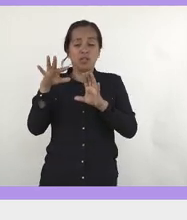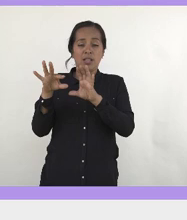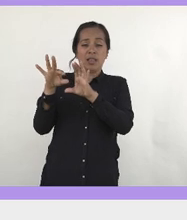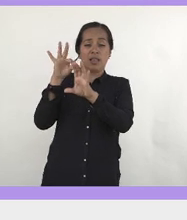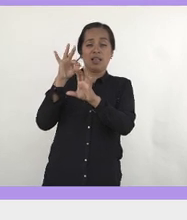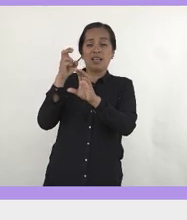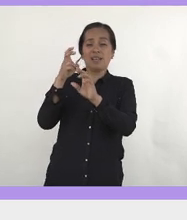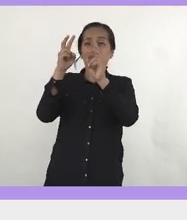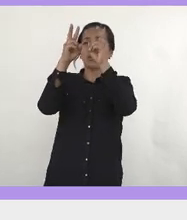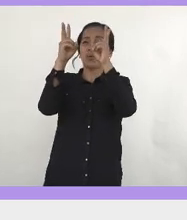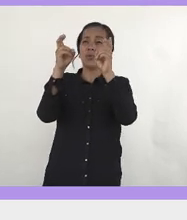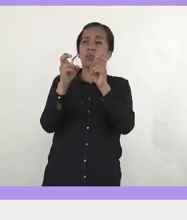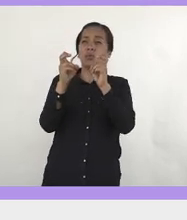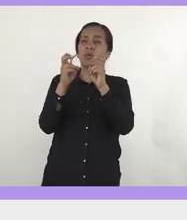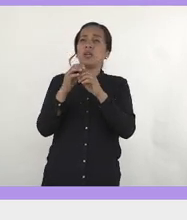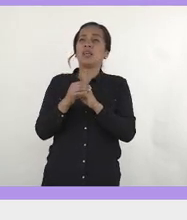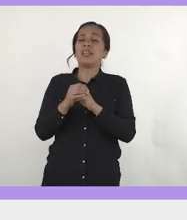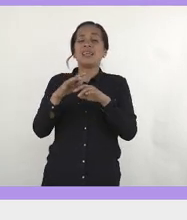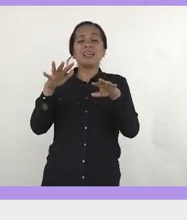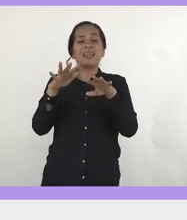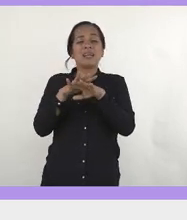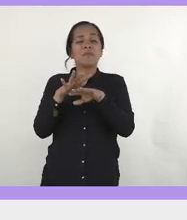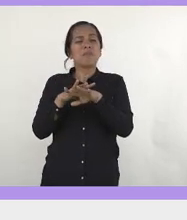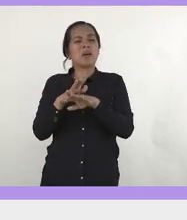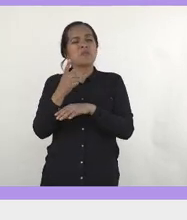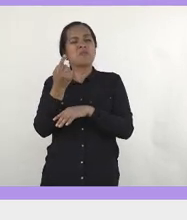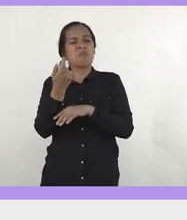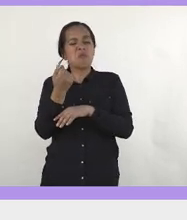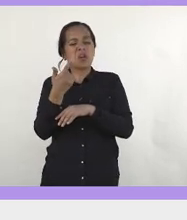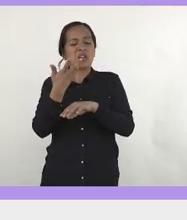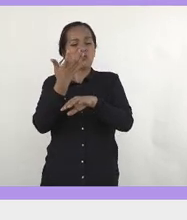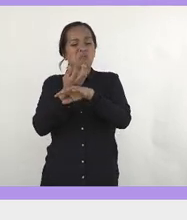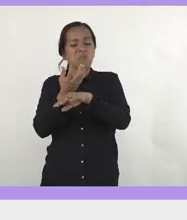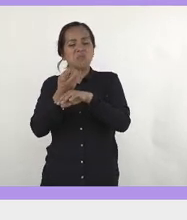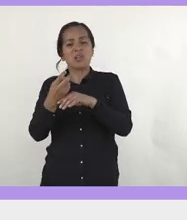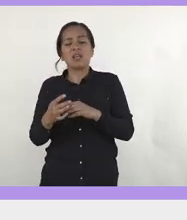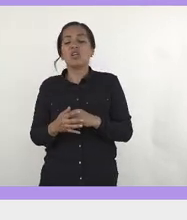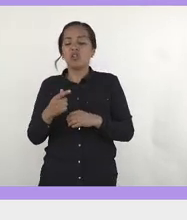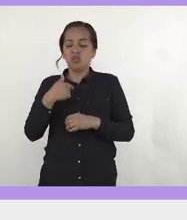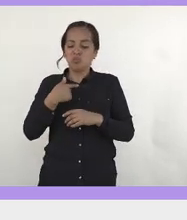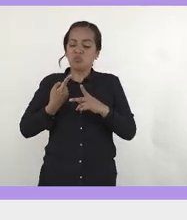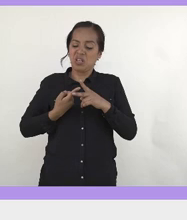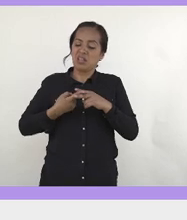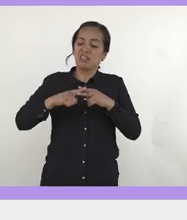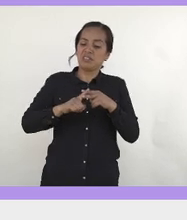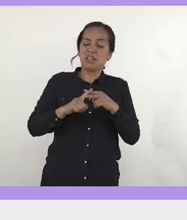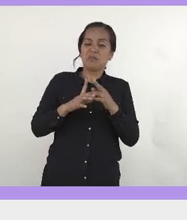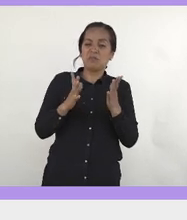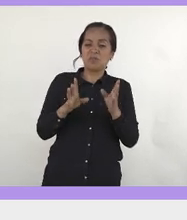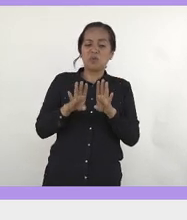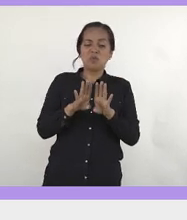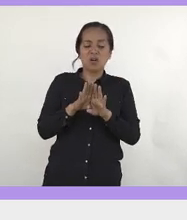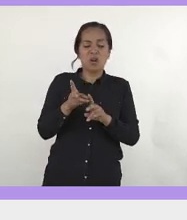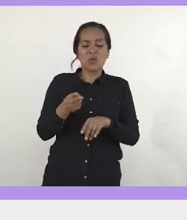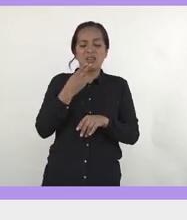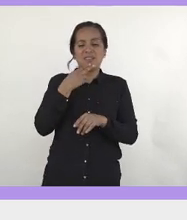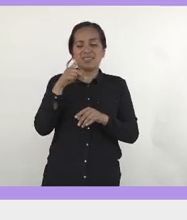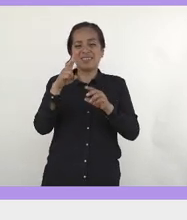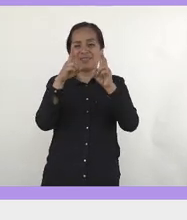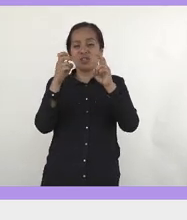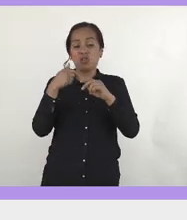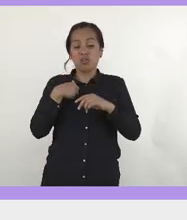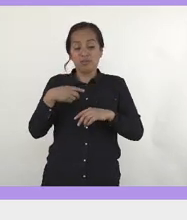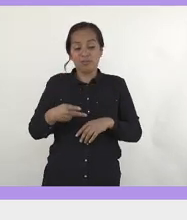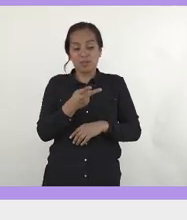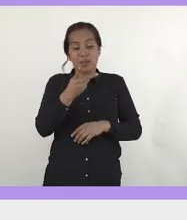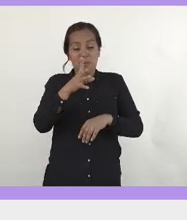titular de Gloria, y cambiarlo un poco, y dije, voy a empezar a usar esta frase, obviamente dándole crédito a Gloria, que